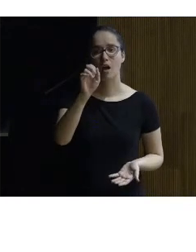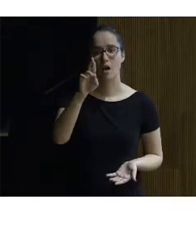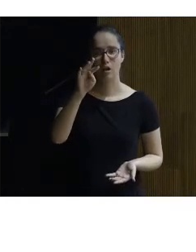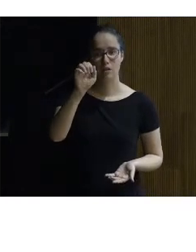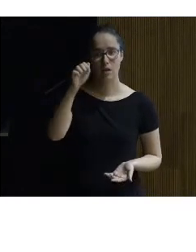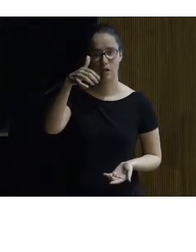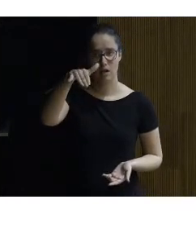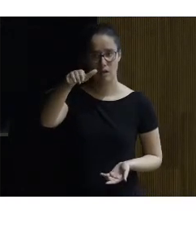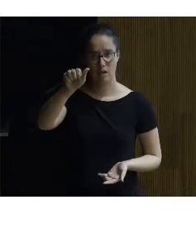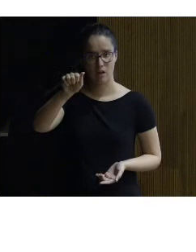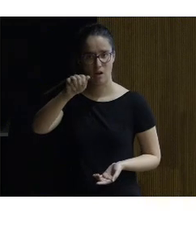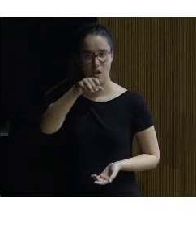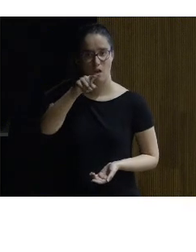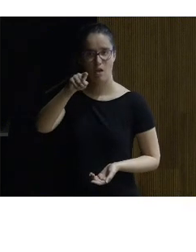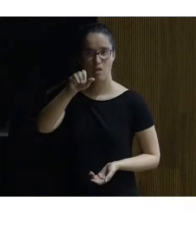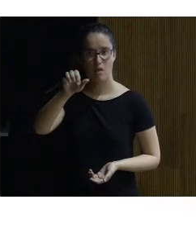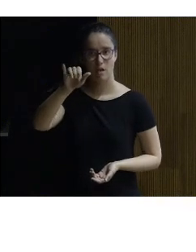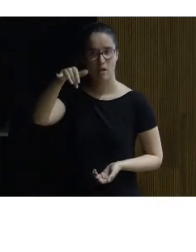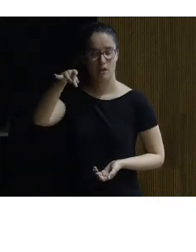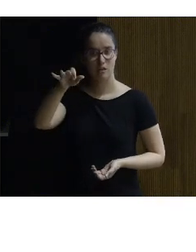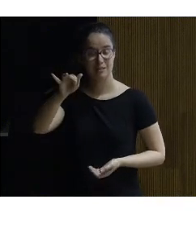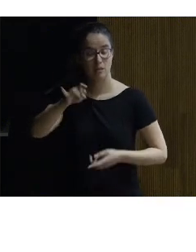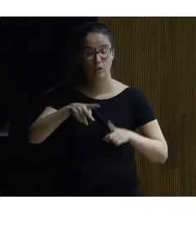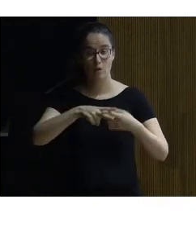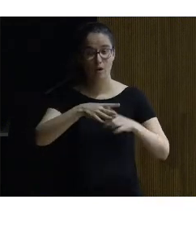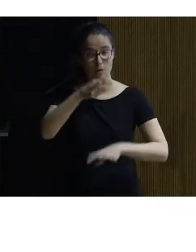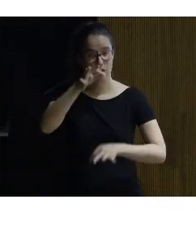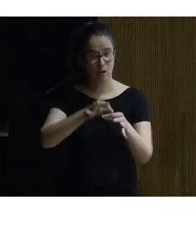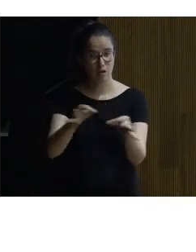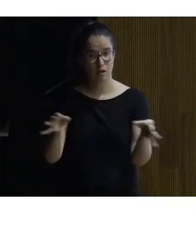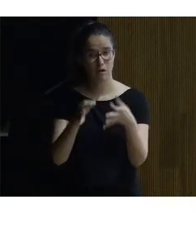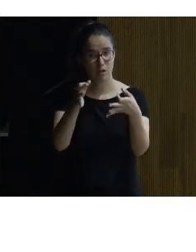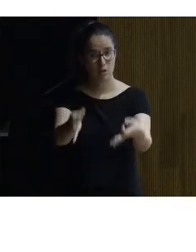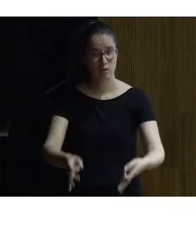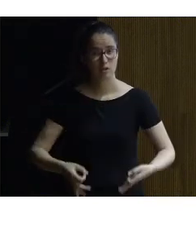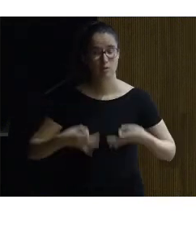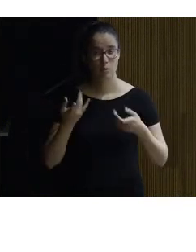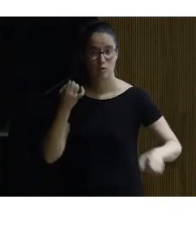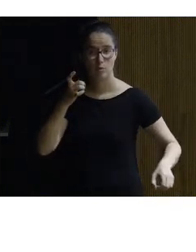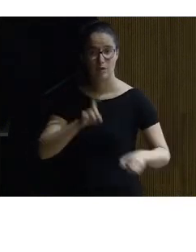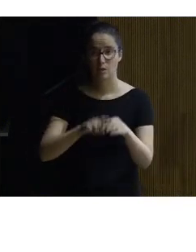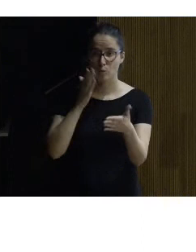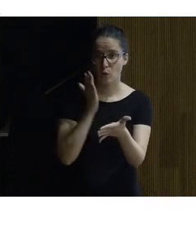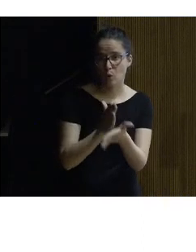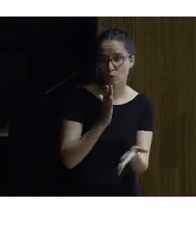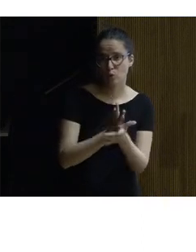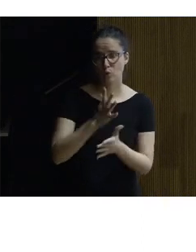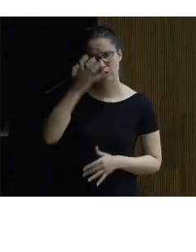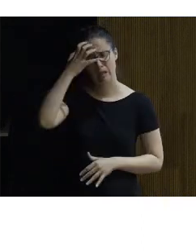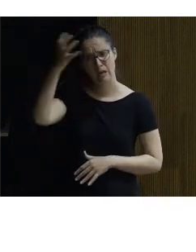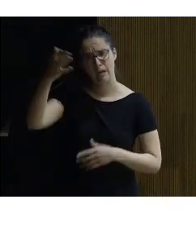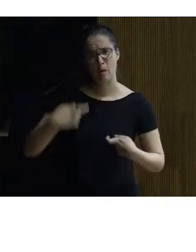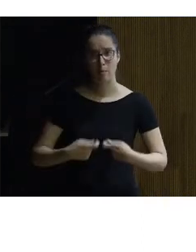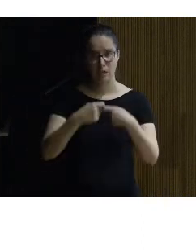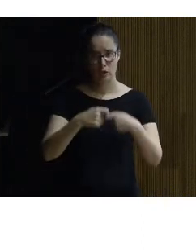y aquí tienen una herramienta o un instrumento de medida yo siempre cuando participo en los cursos del Real Patronato y de